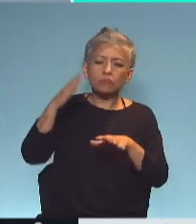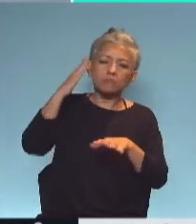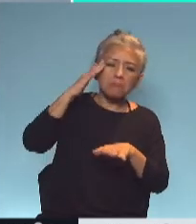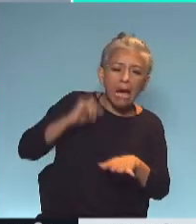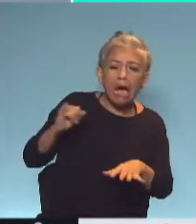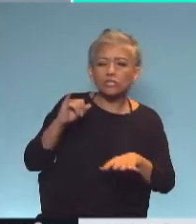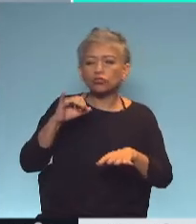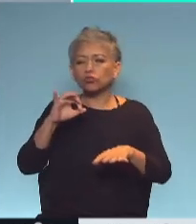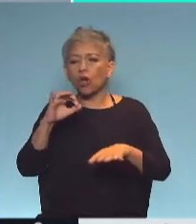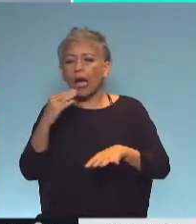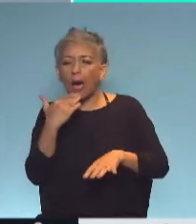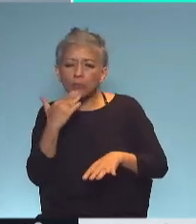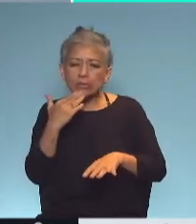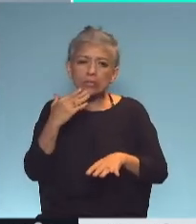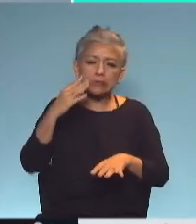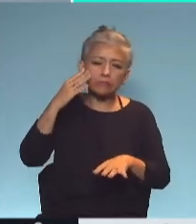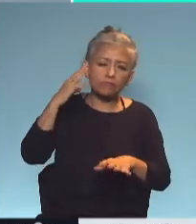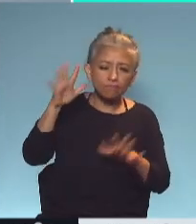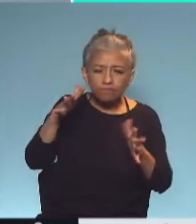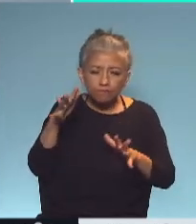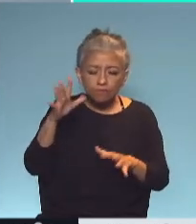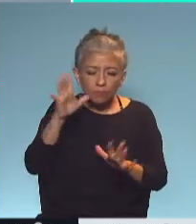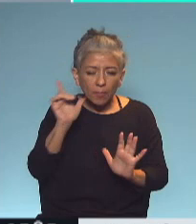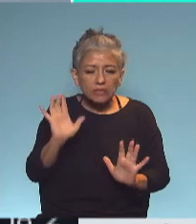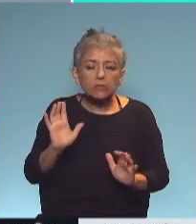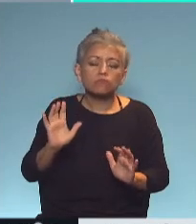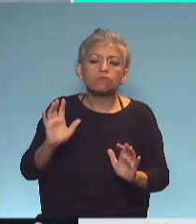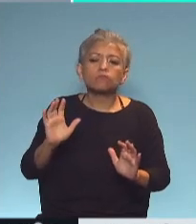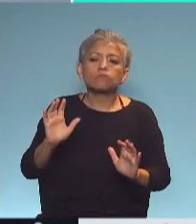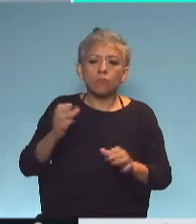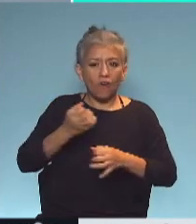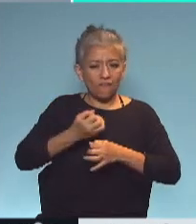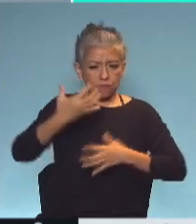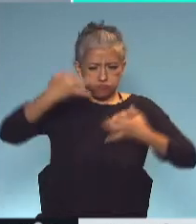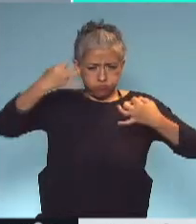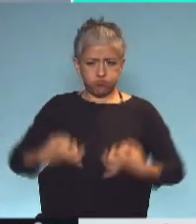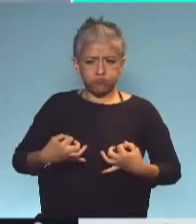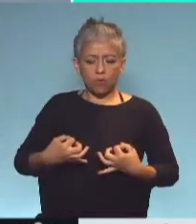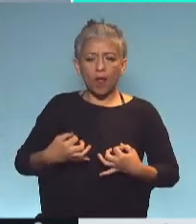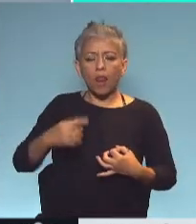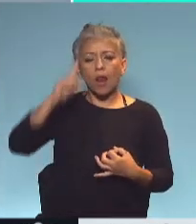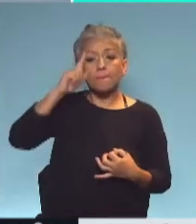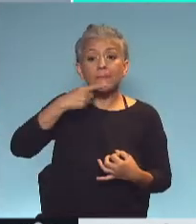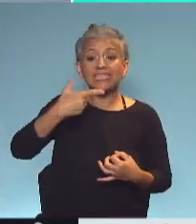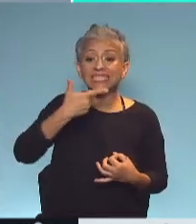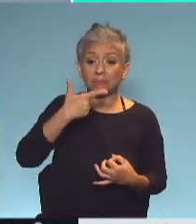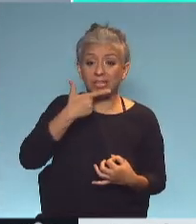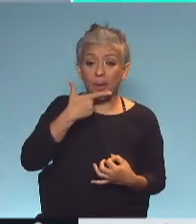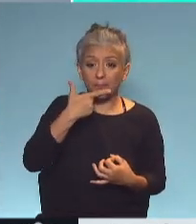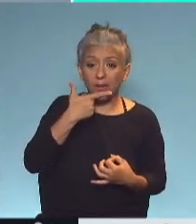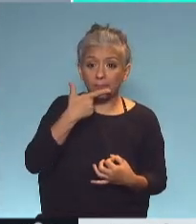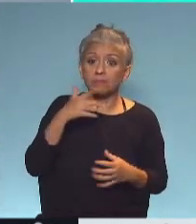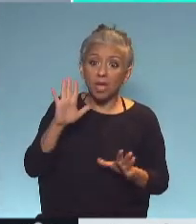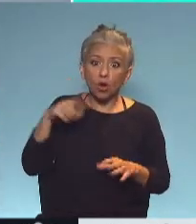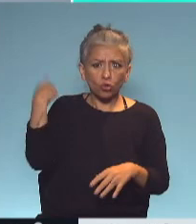abril, si mal no recuerdo. Se formalizó el proyecto en septiembre, pero nosotros venimos trabajando desde esa